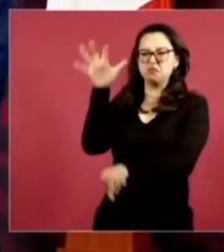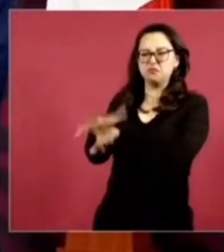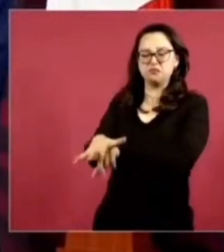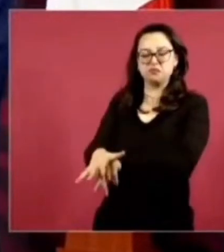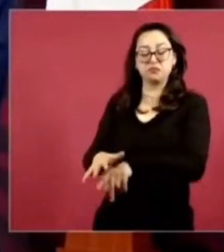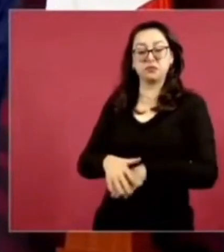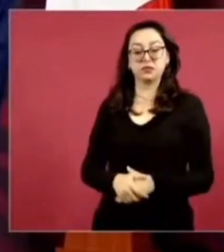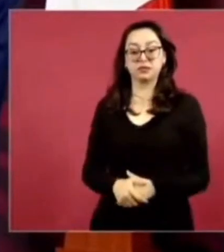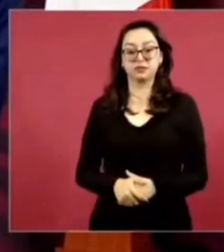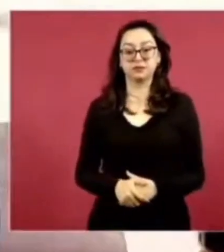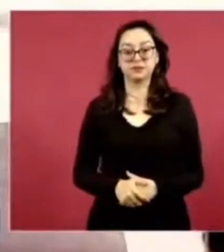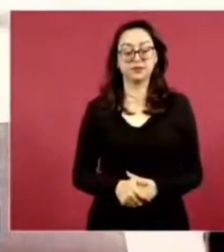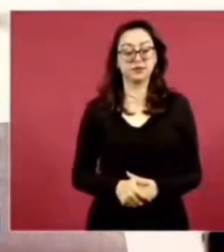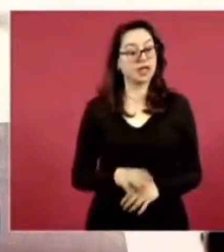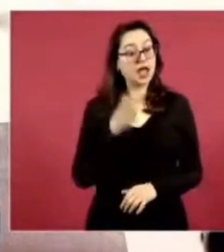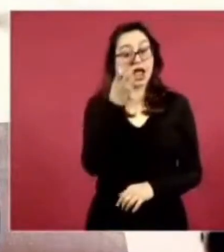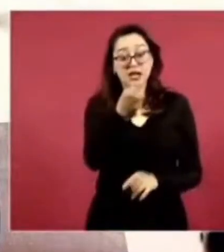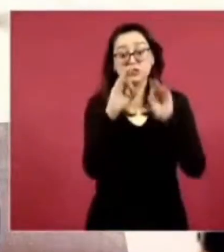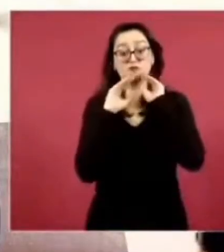no.